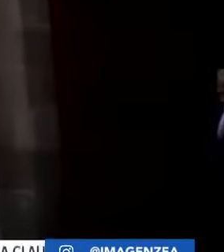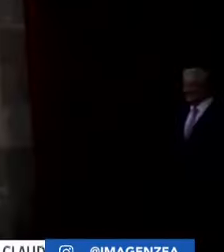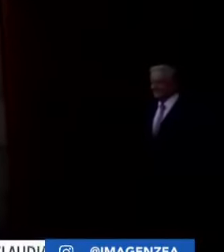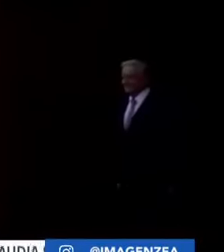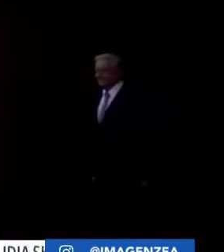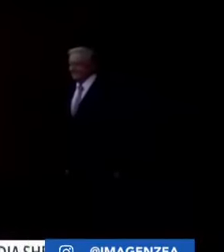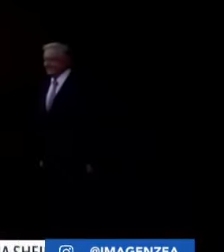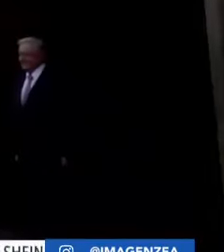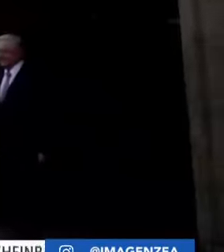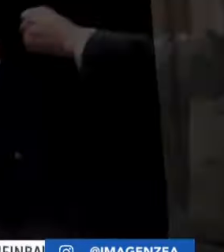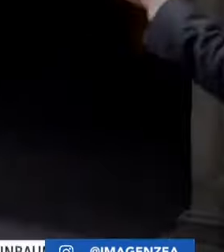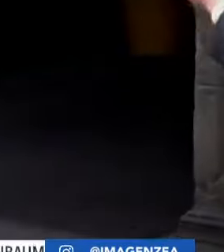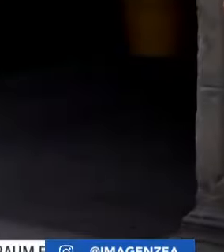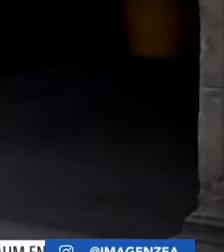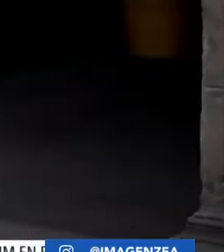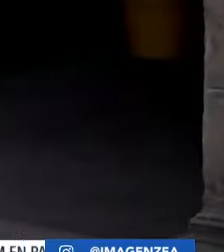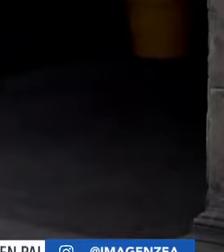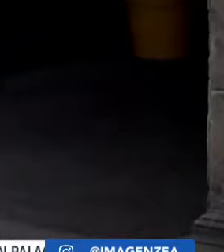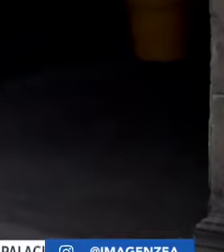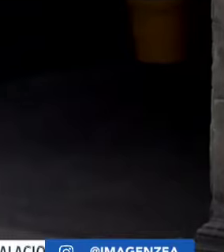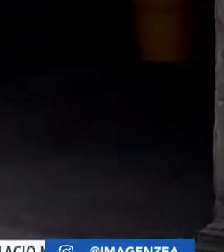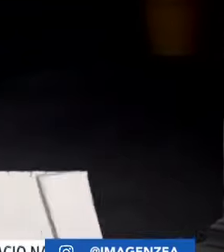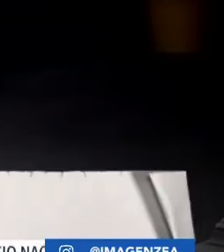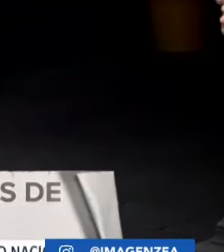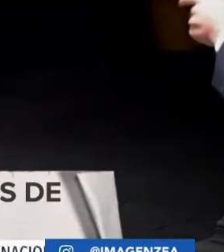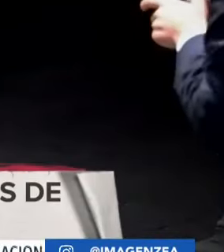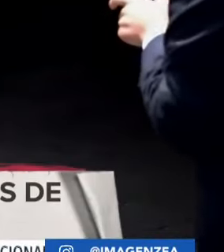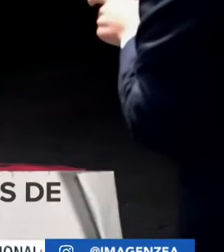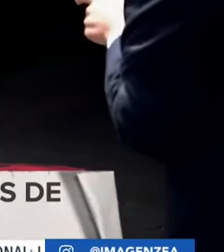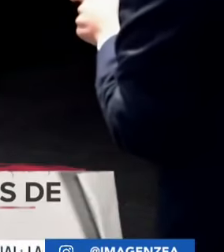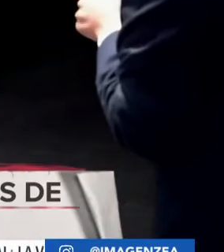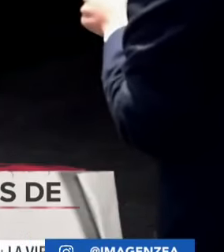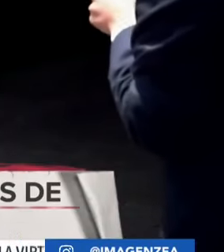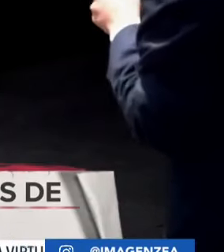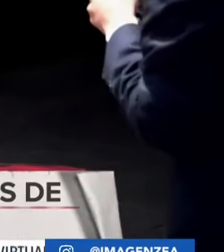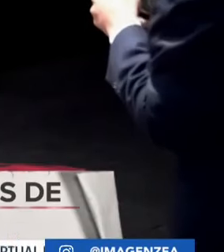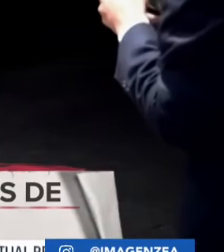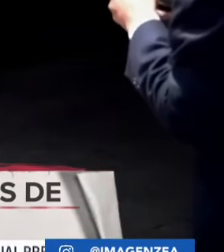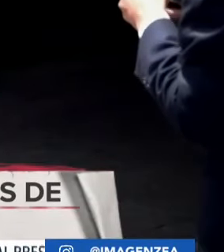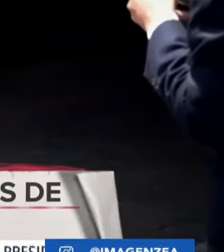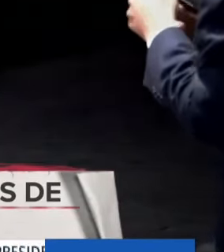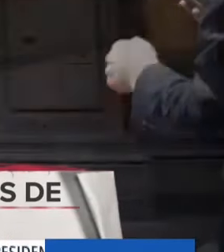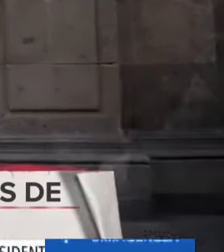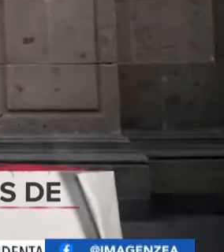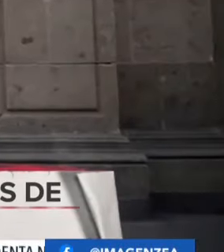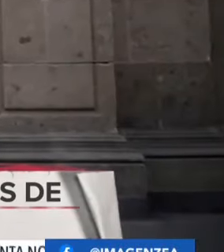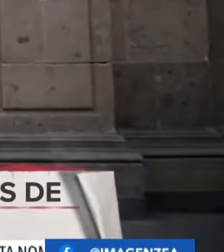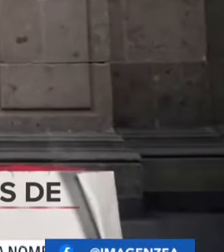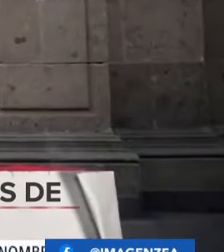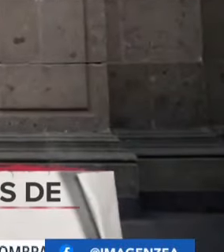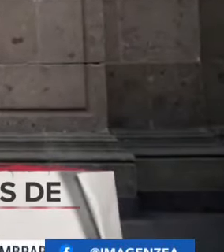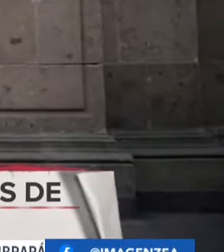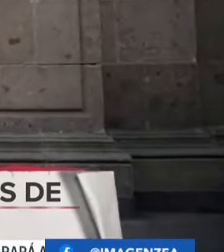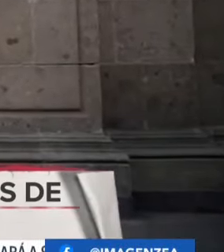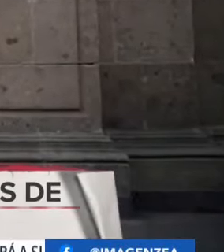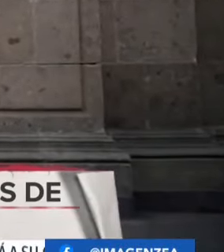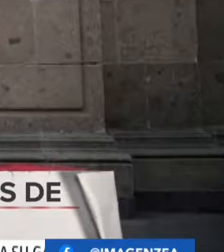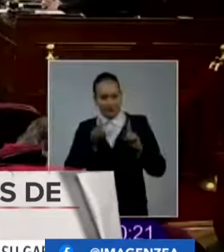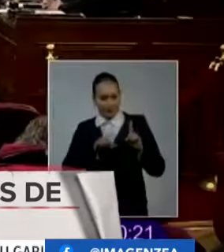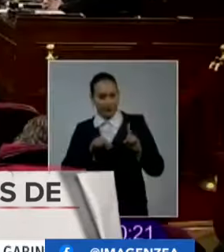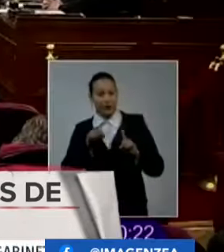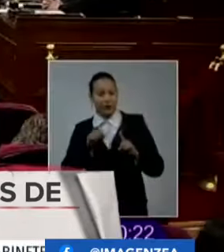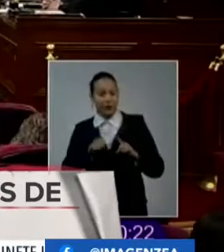gobierno, entre ellos incluir en el paquete de las 20 reformas dos programas sociales que ella planteó durante su campaña presidencial.